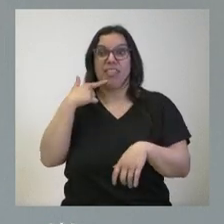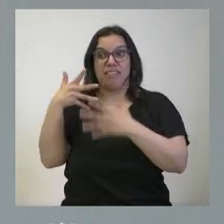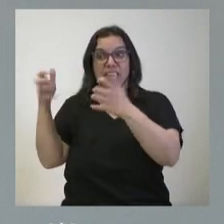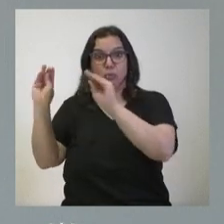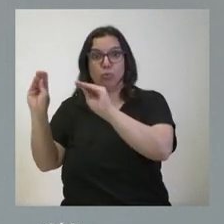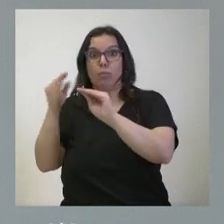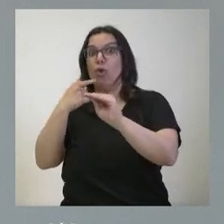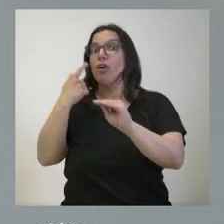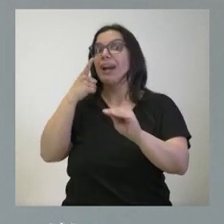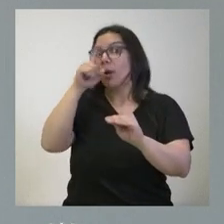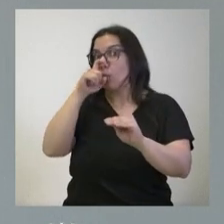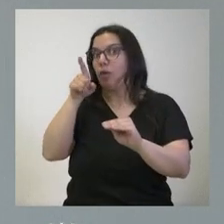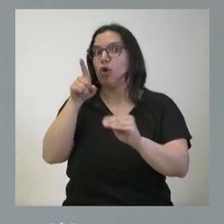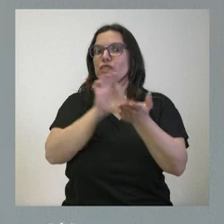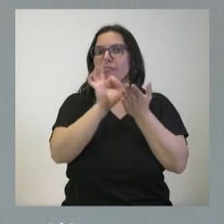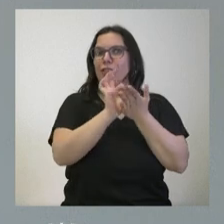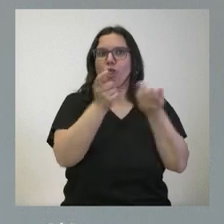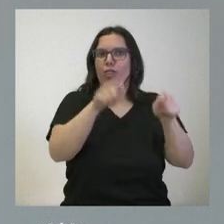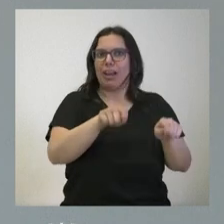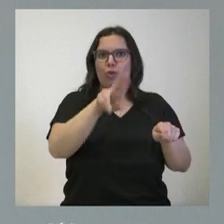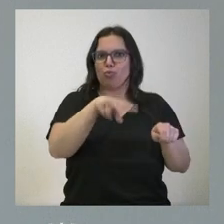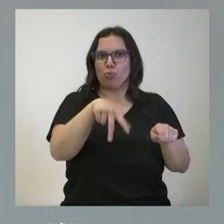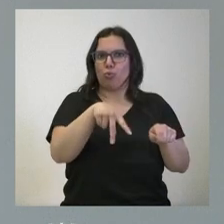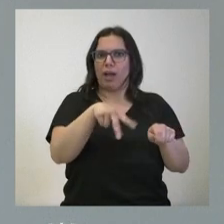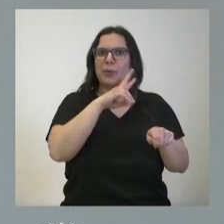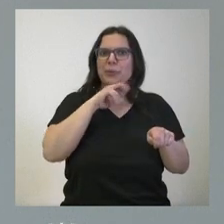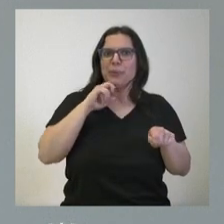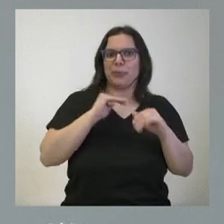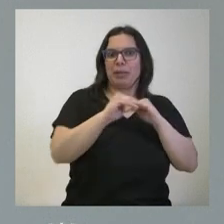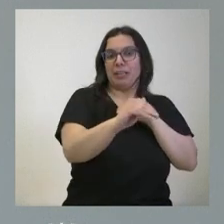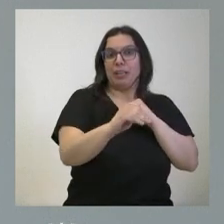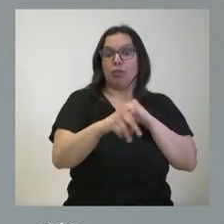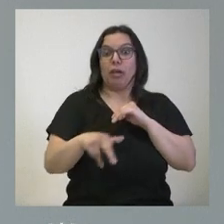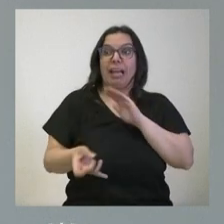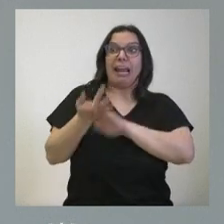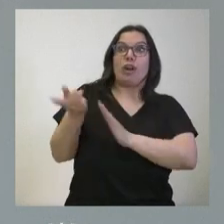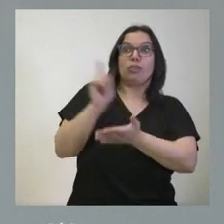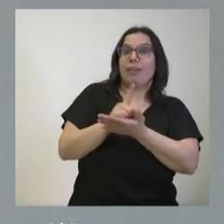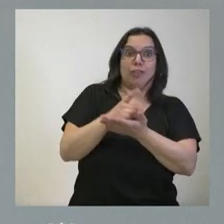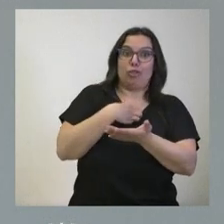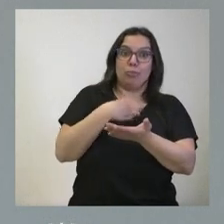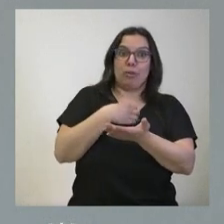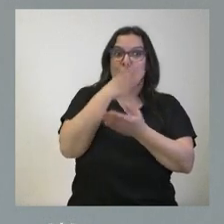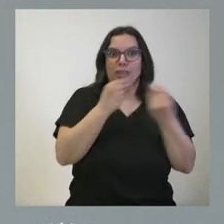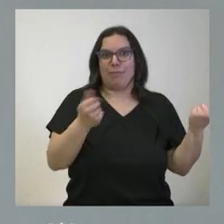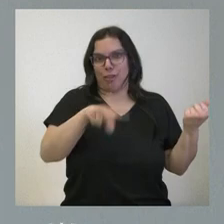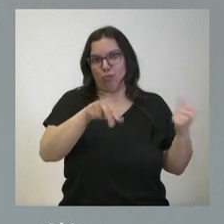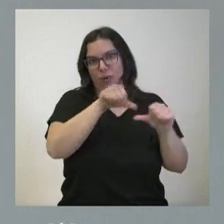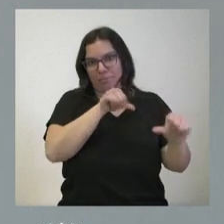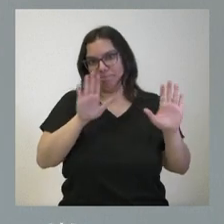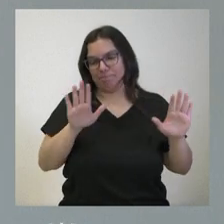existe y se mantiene, como habíamos dicho siempre, y por tanto es difícil que se nos pida reponer algo que no ha desaparecido.